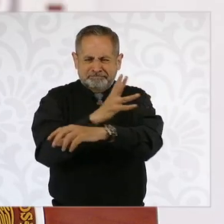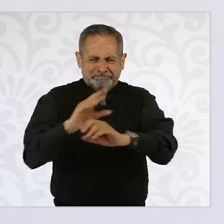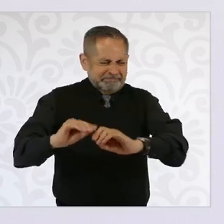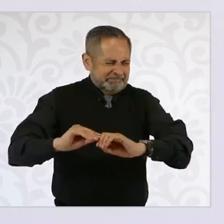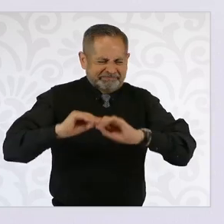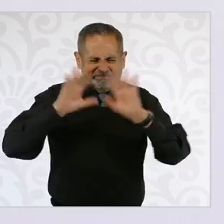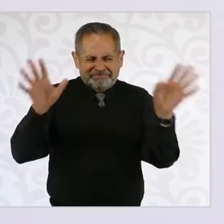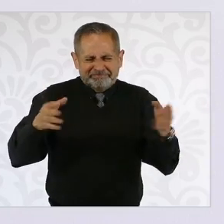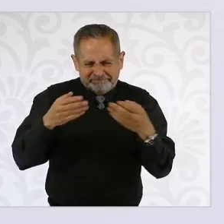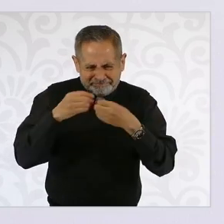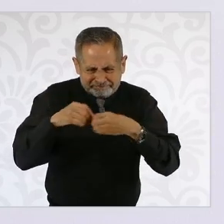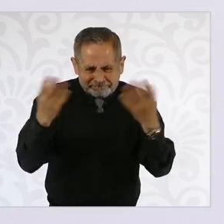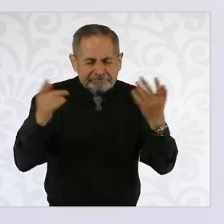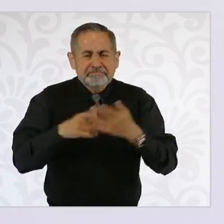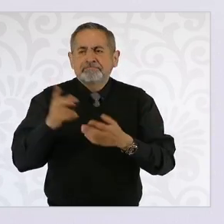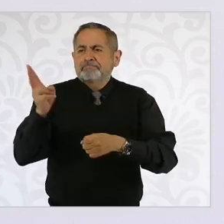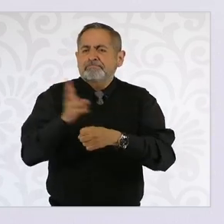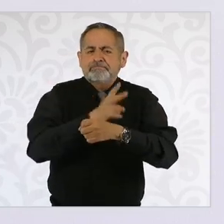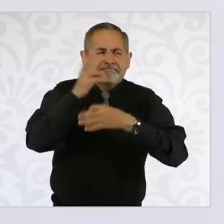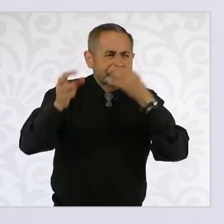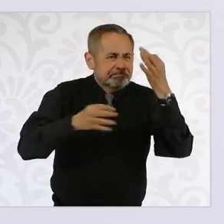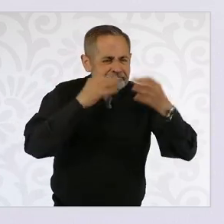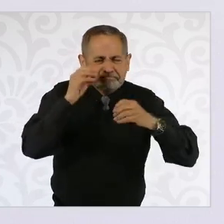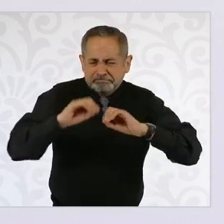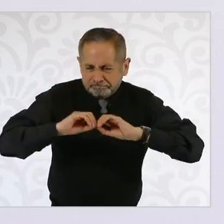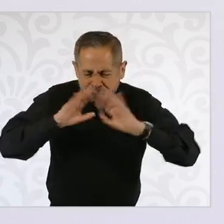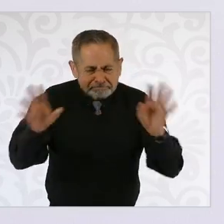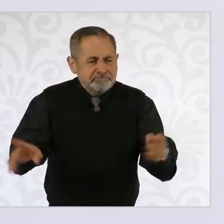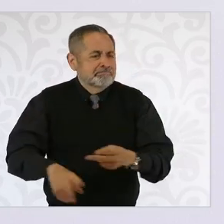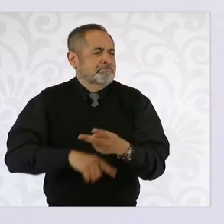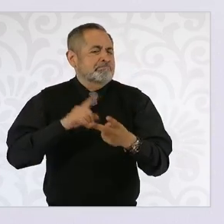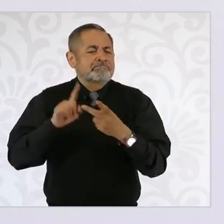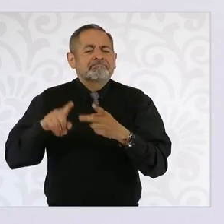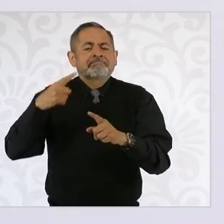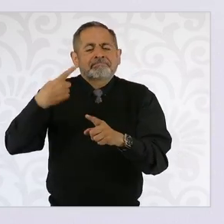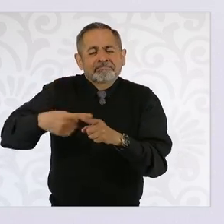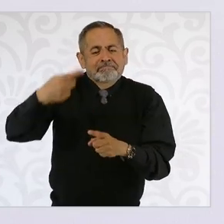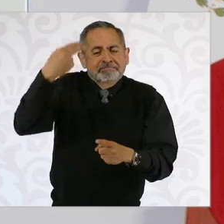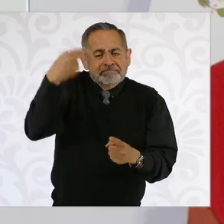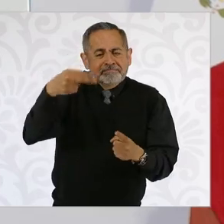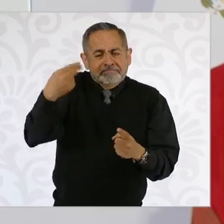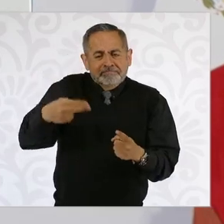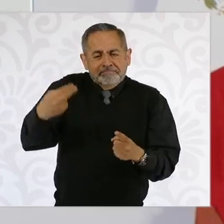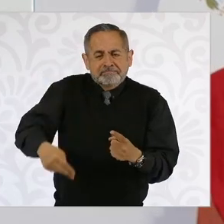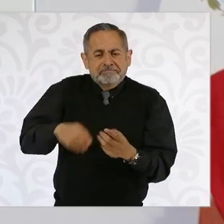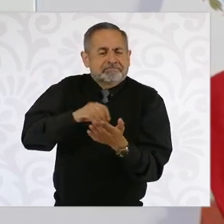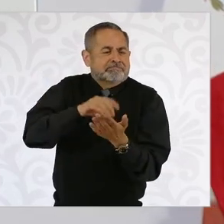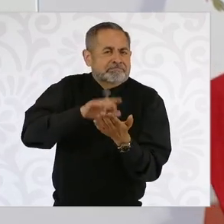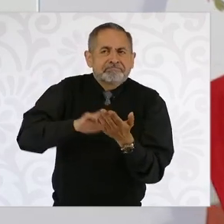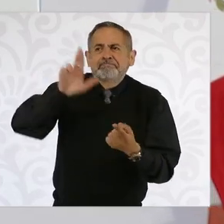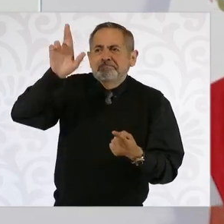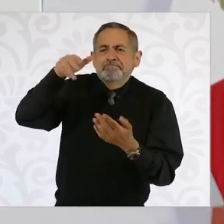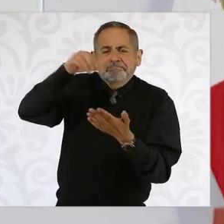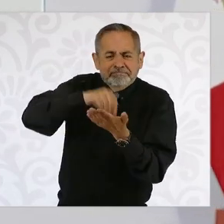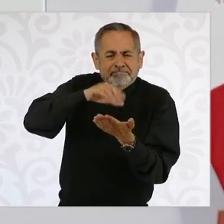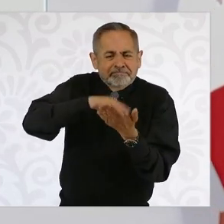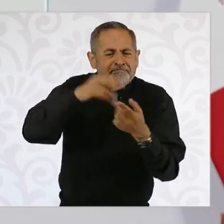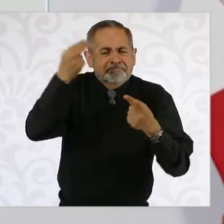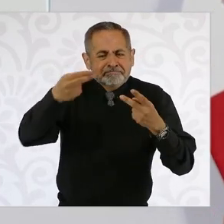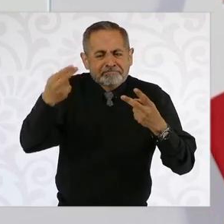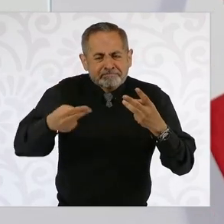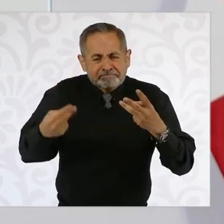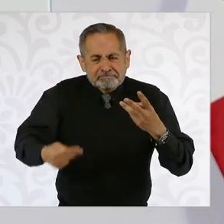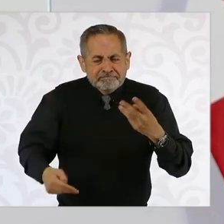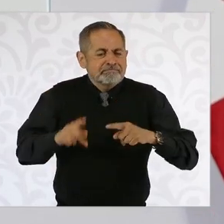Se va a abrir una convocatoria, se va a dar a conocer quiénes se inscribieron, quiénes pasaron la